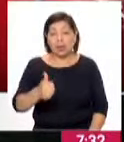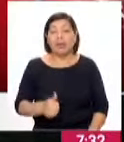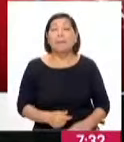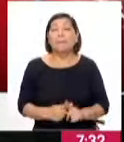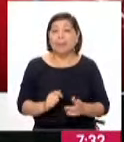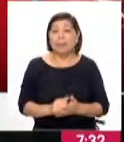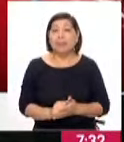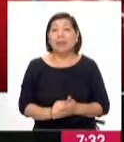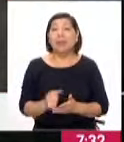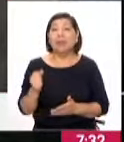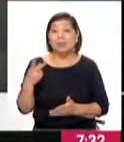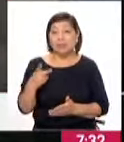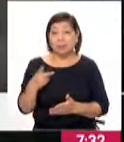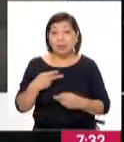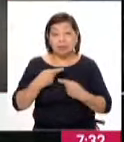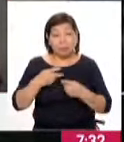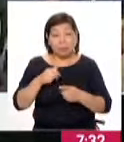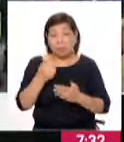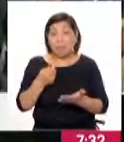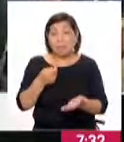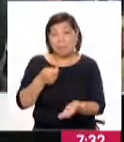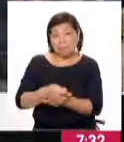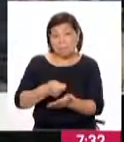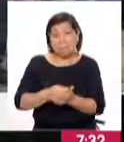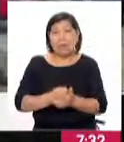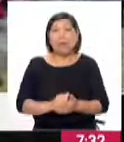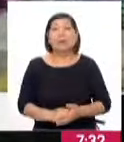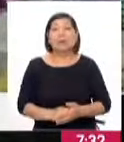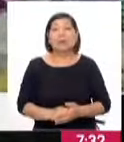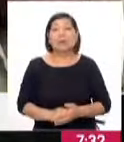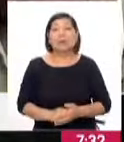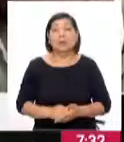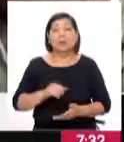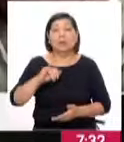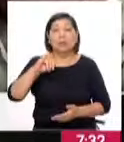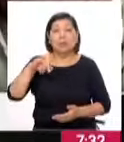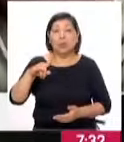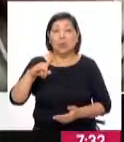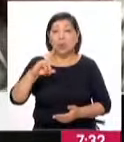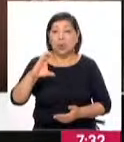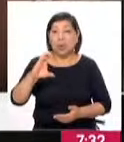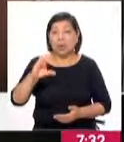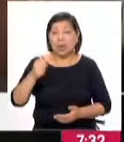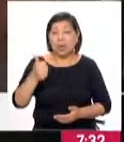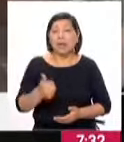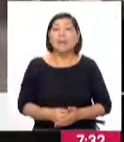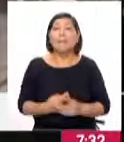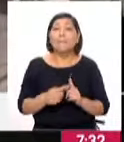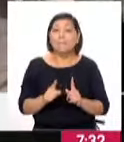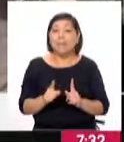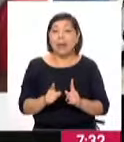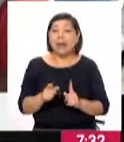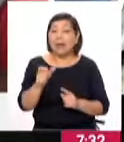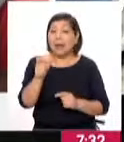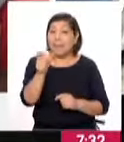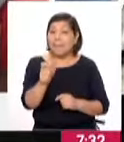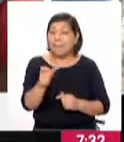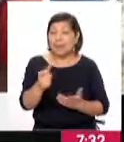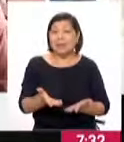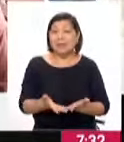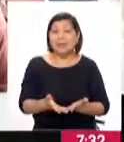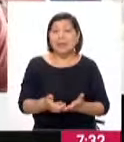campaña dominical de pagos en Juliaca, dirigido exclusivamente para los beneficiarios de